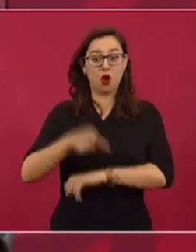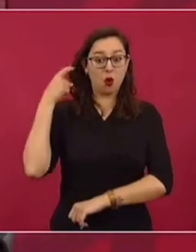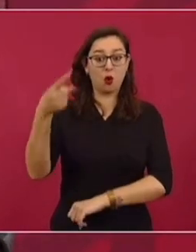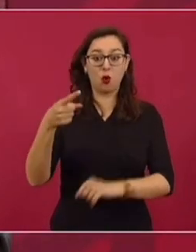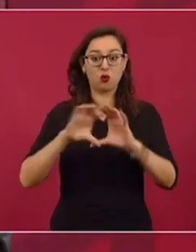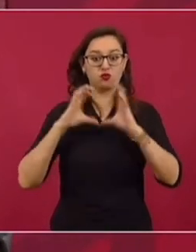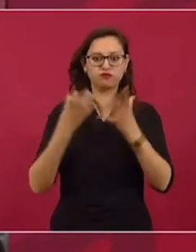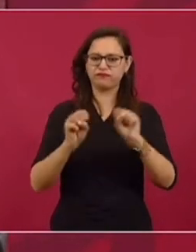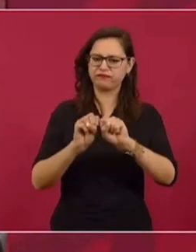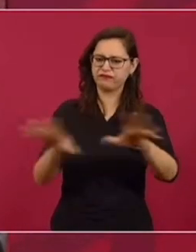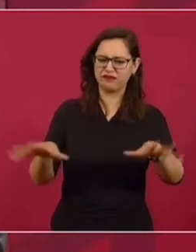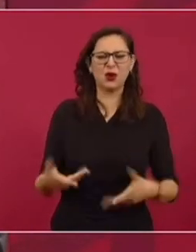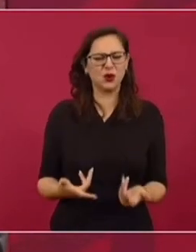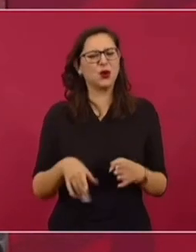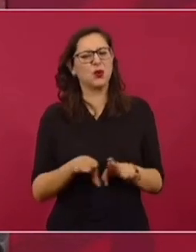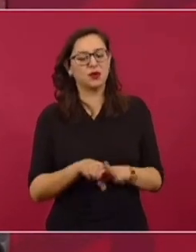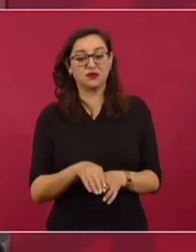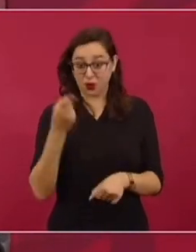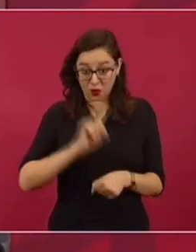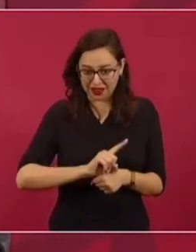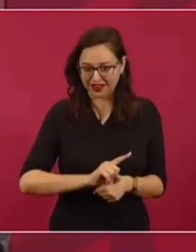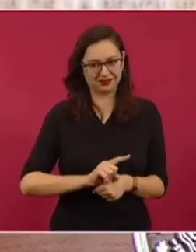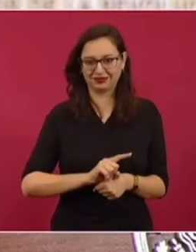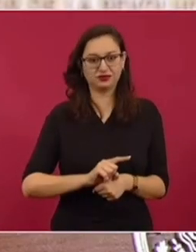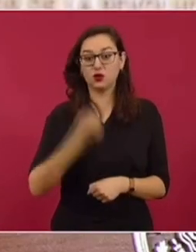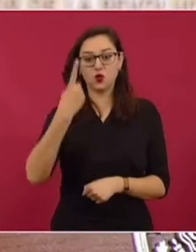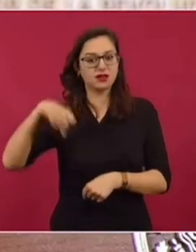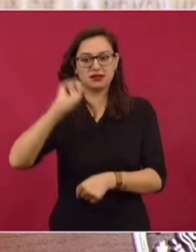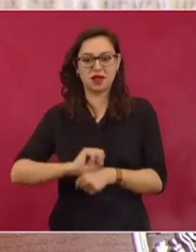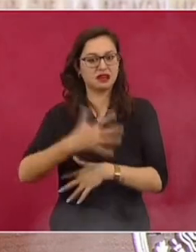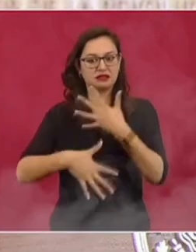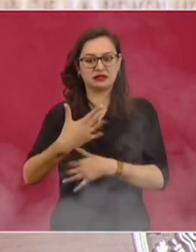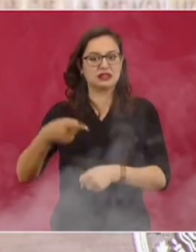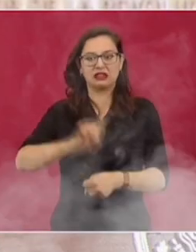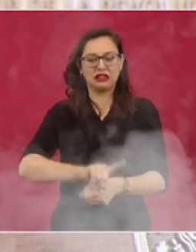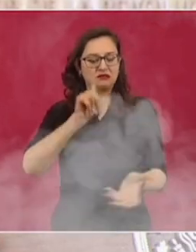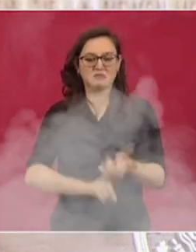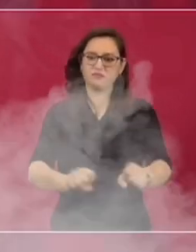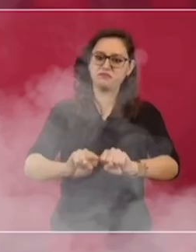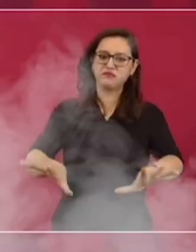y no sólo un día, sino una semana, 15 días.